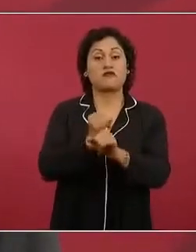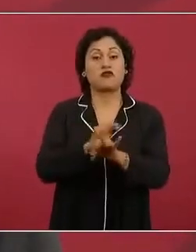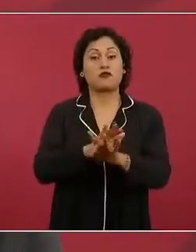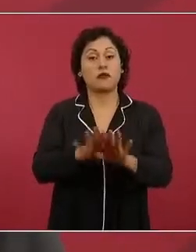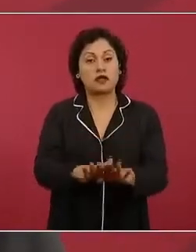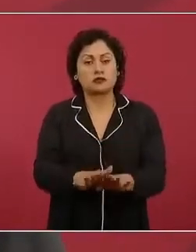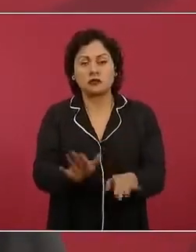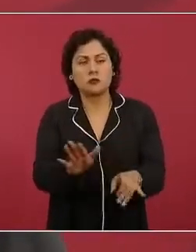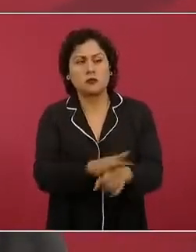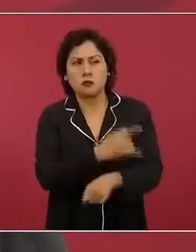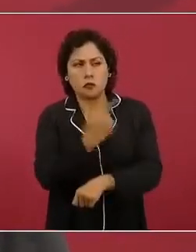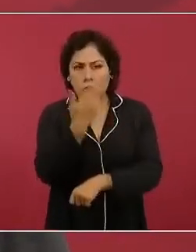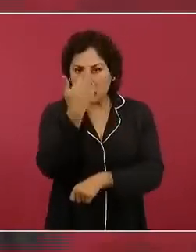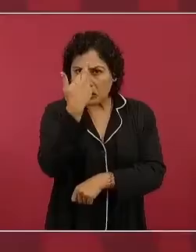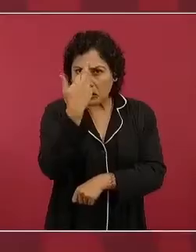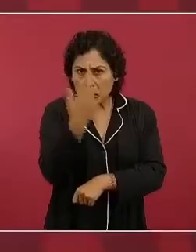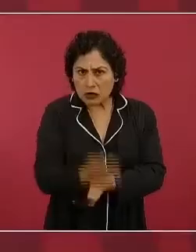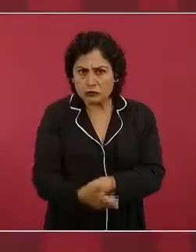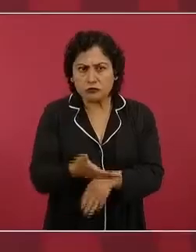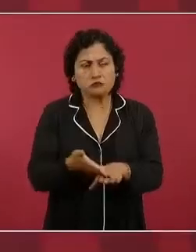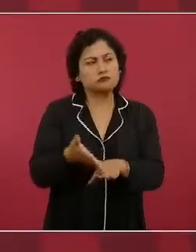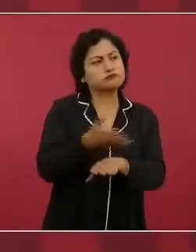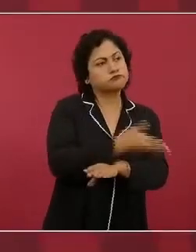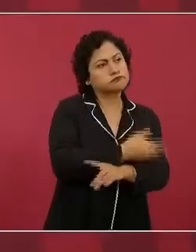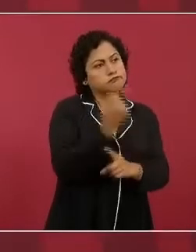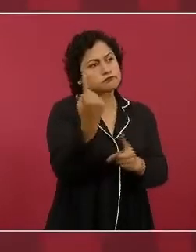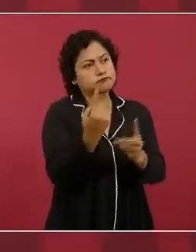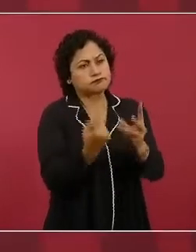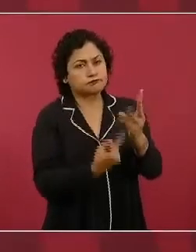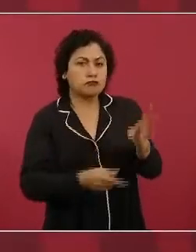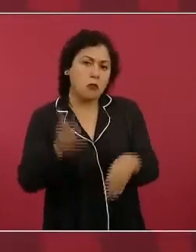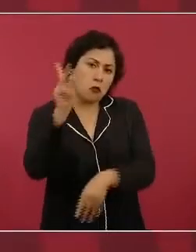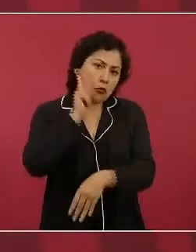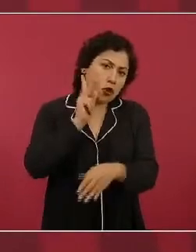motivos, las causas, presentar las pruebas,